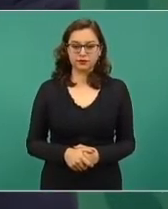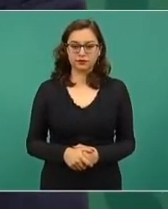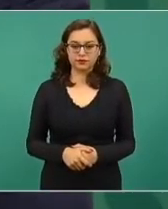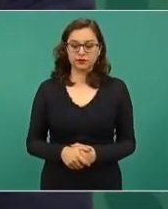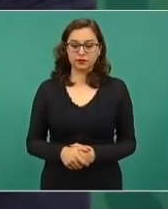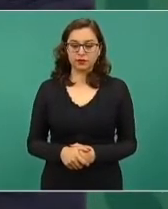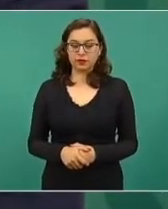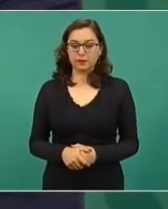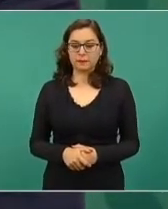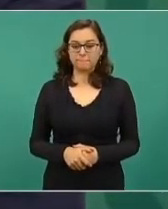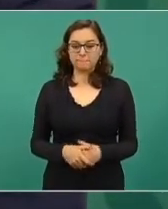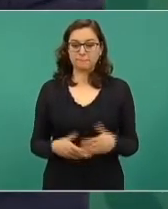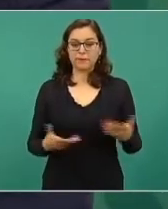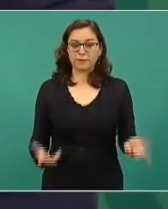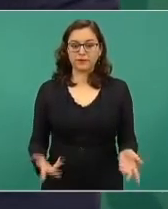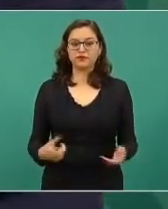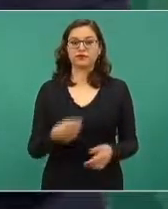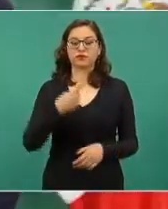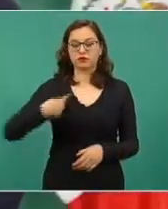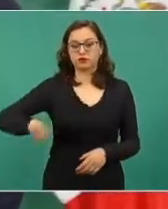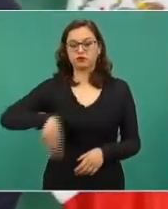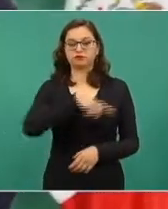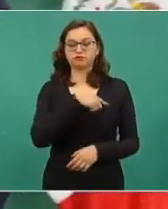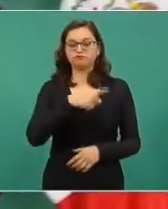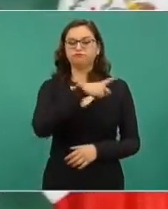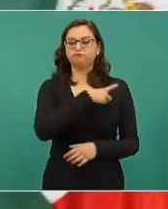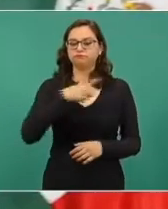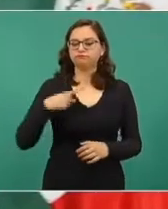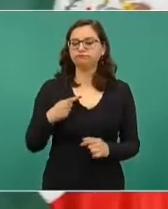ir poco a poco